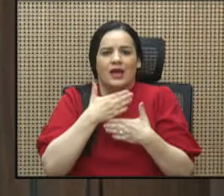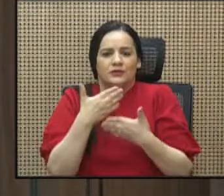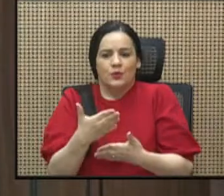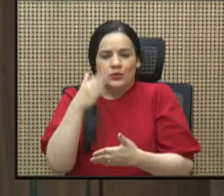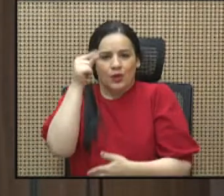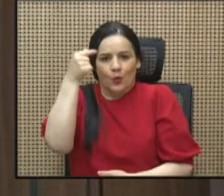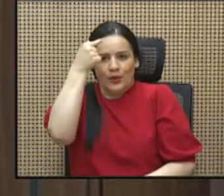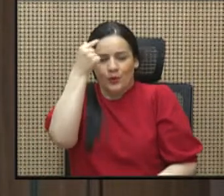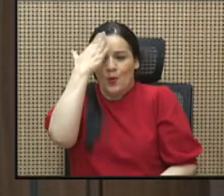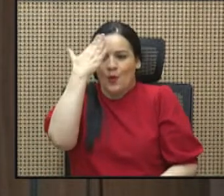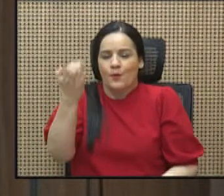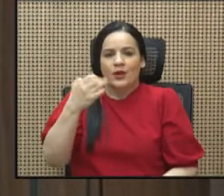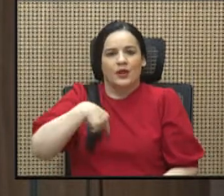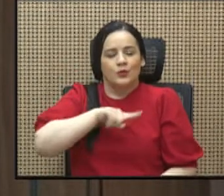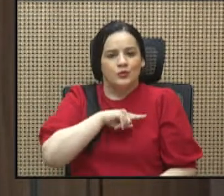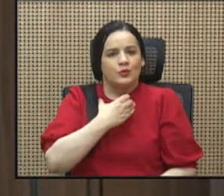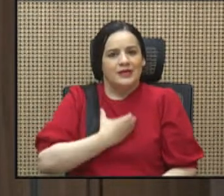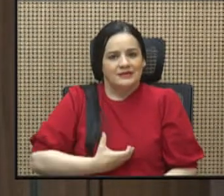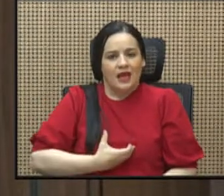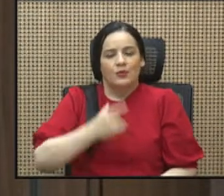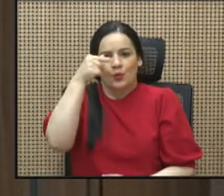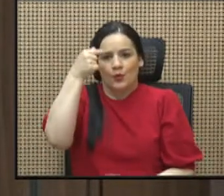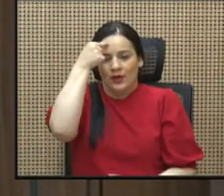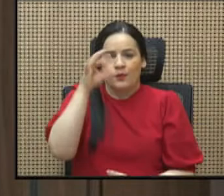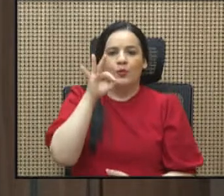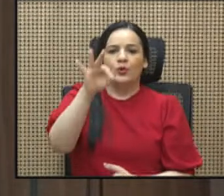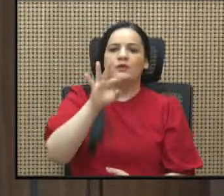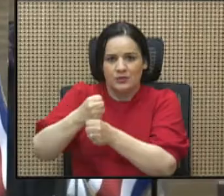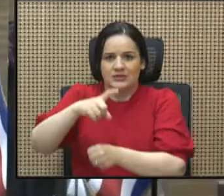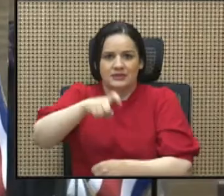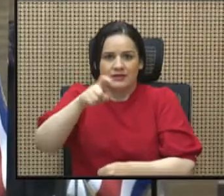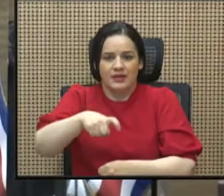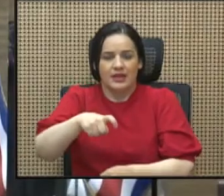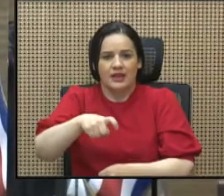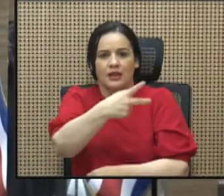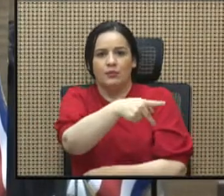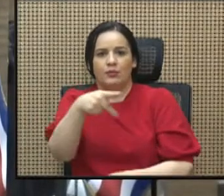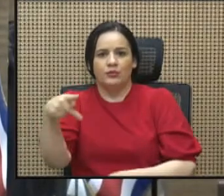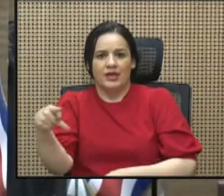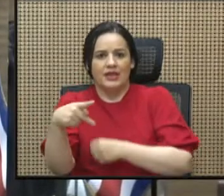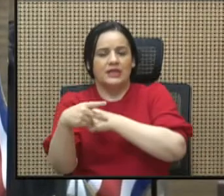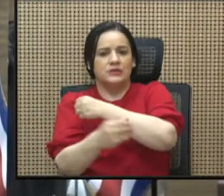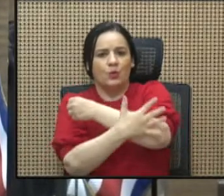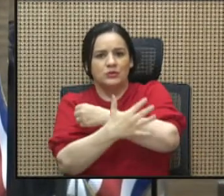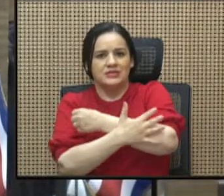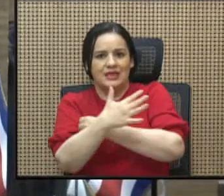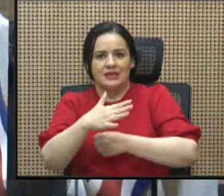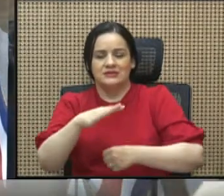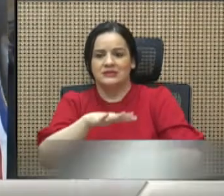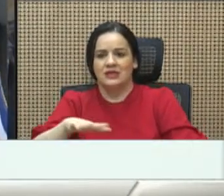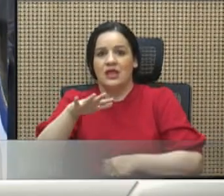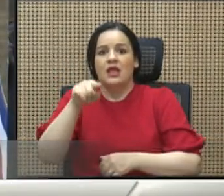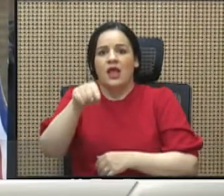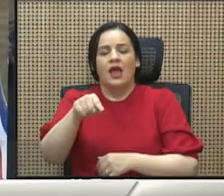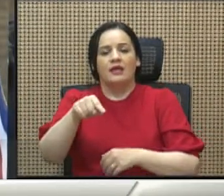Carmen Chan cuestionó y lamentó la posición del gobierno al vetar esta ley lo que se vive en Punta Arenas actualmente es